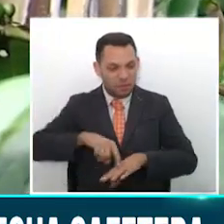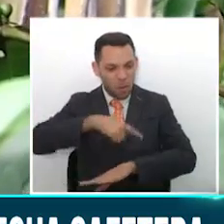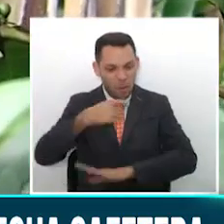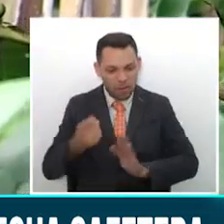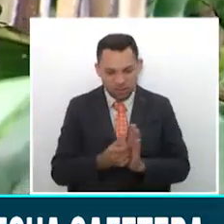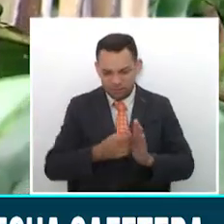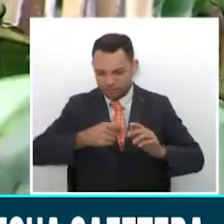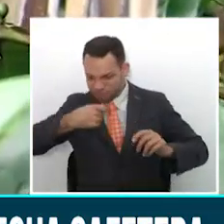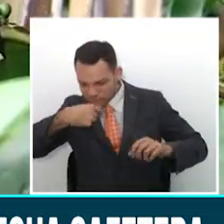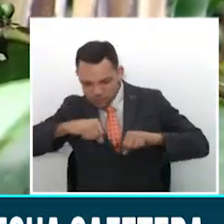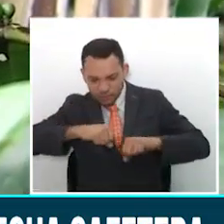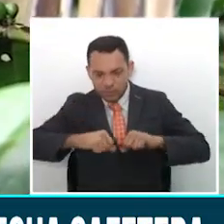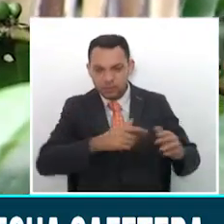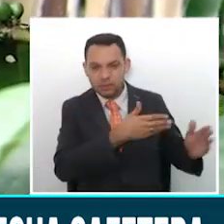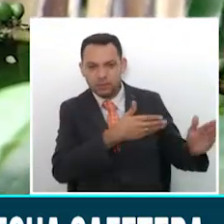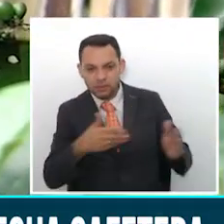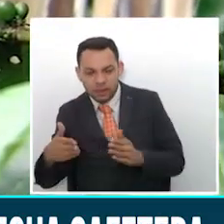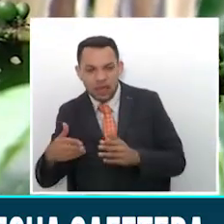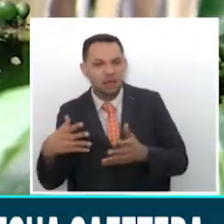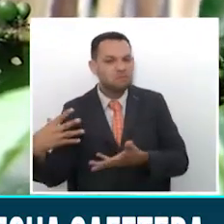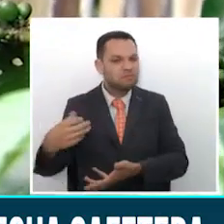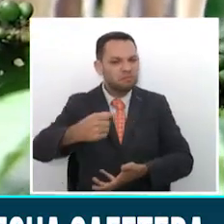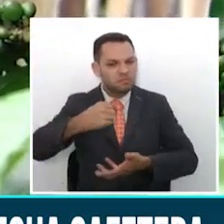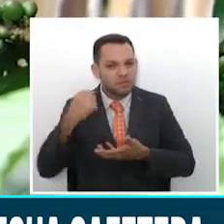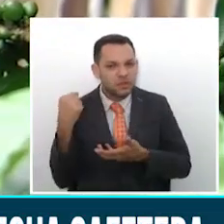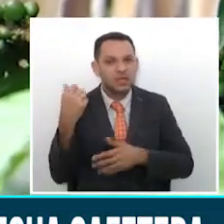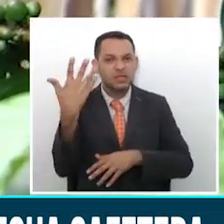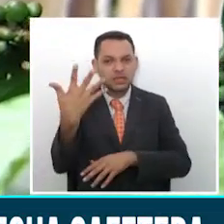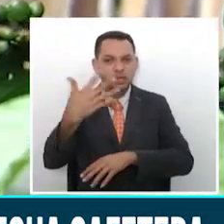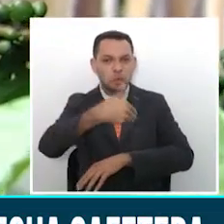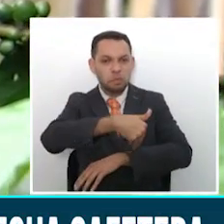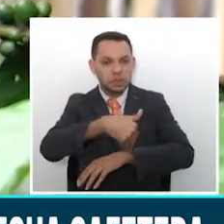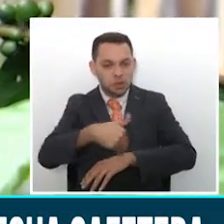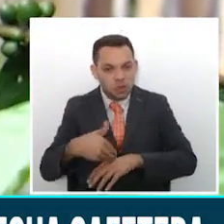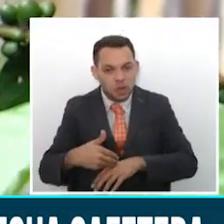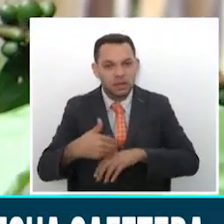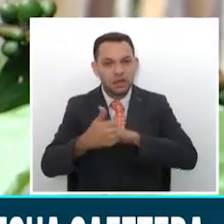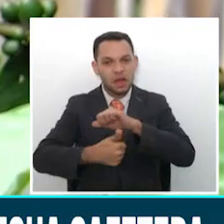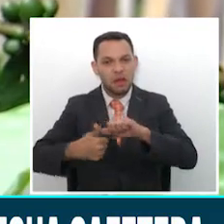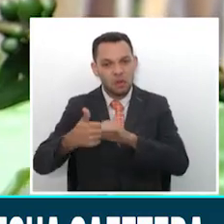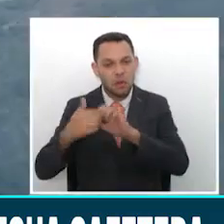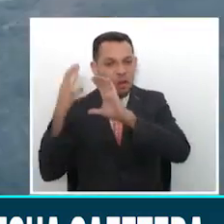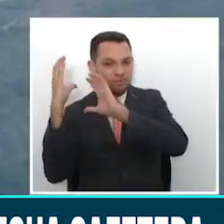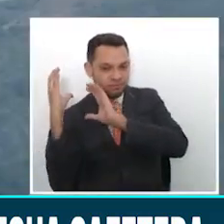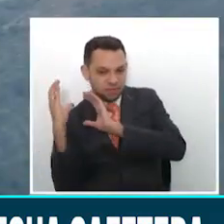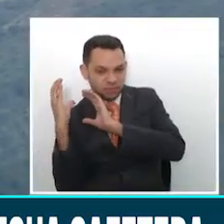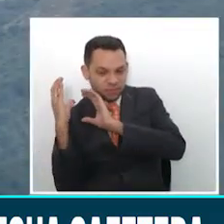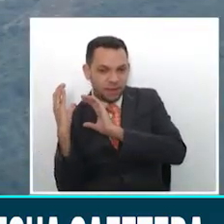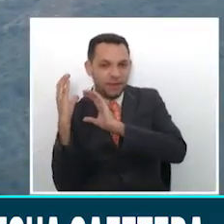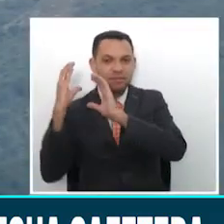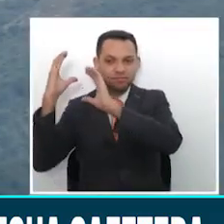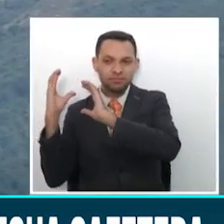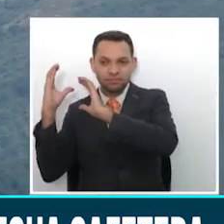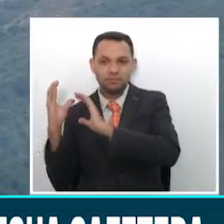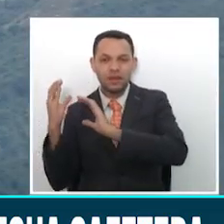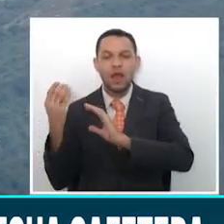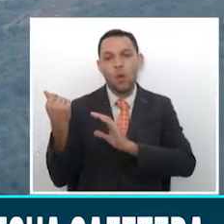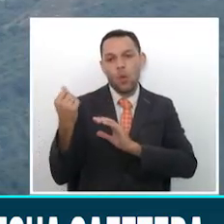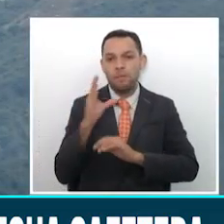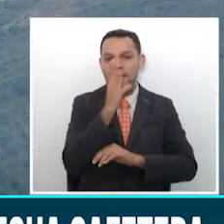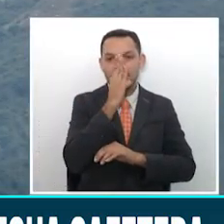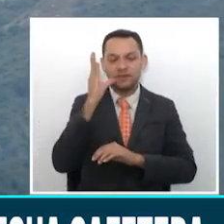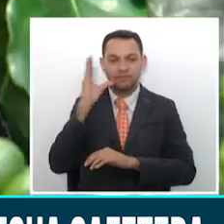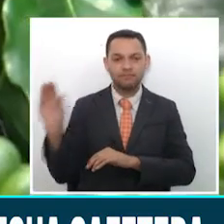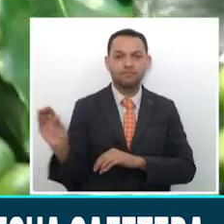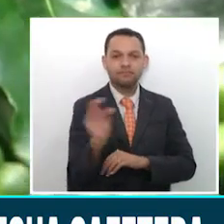Risaralda, en la cual se espera recoger 5 millones de arrobas de café y generar recursos económicos en los caficultores de